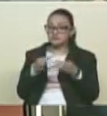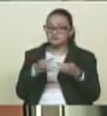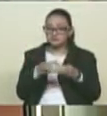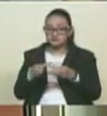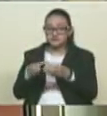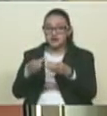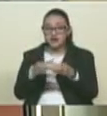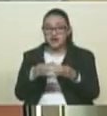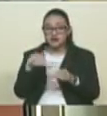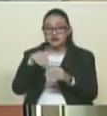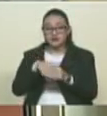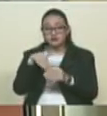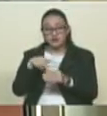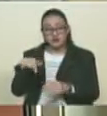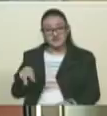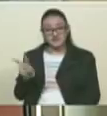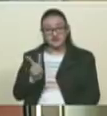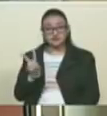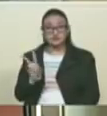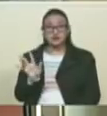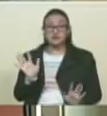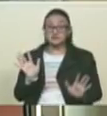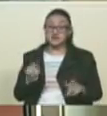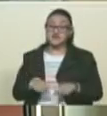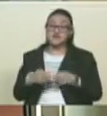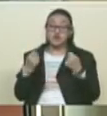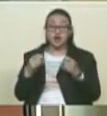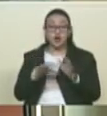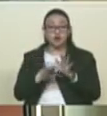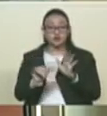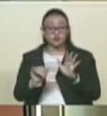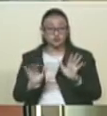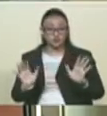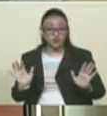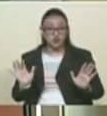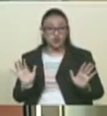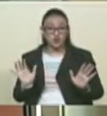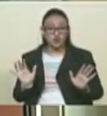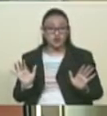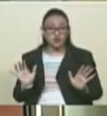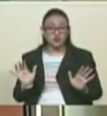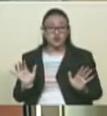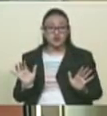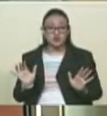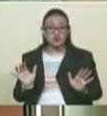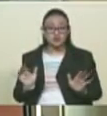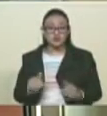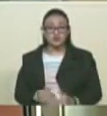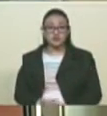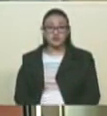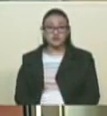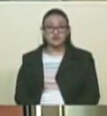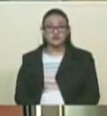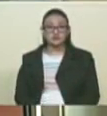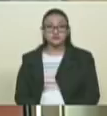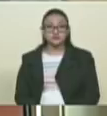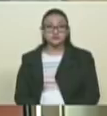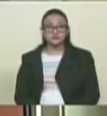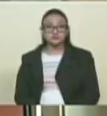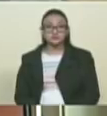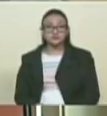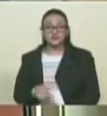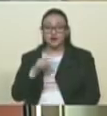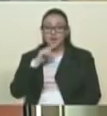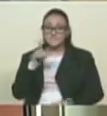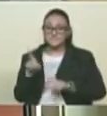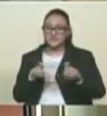electorales en Venezuela. Violando la Constitución por su carácter absolutamente írrito en las preguntas que se